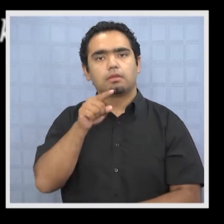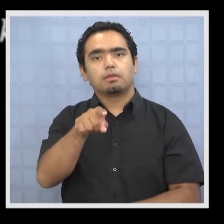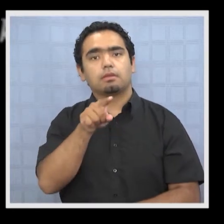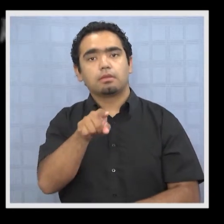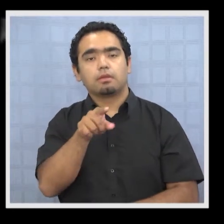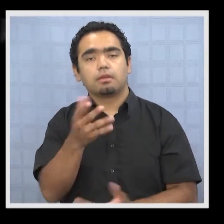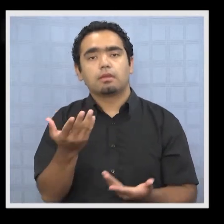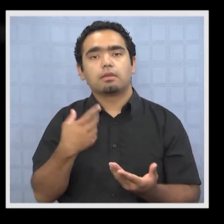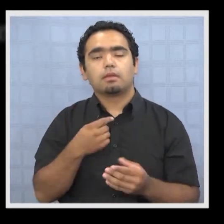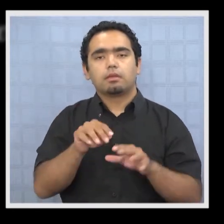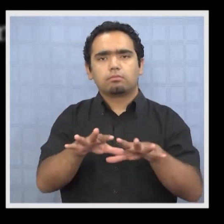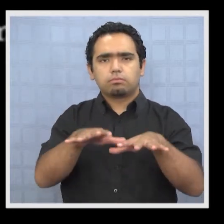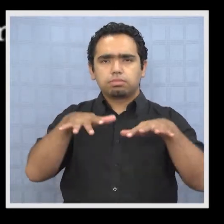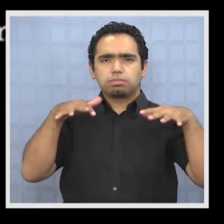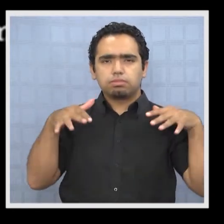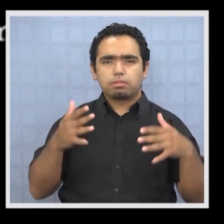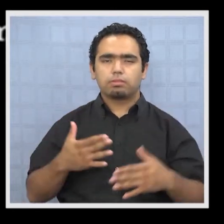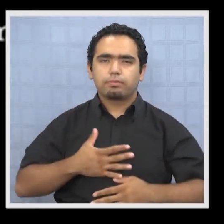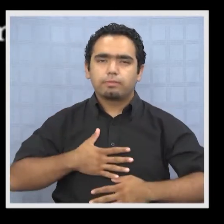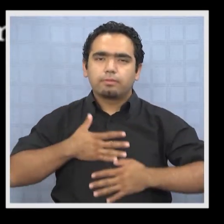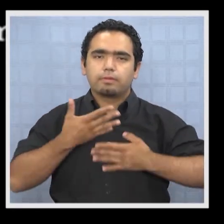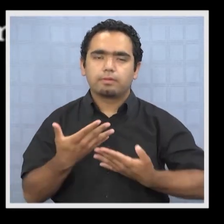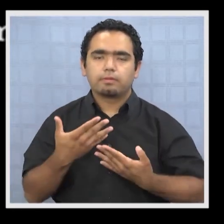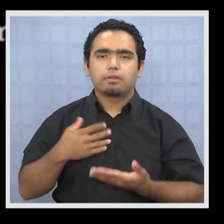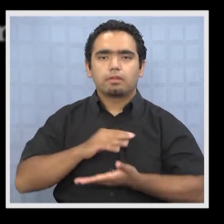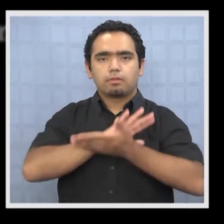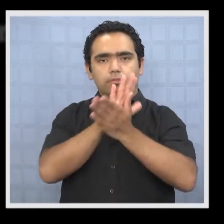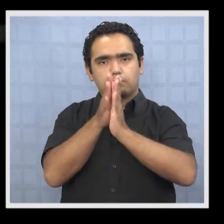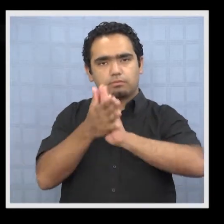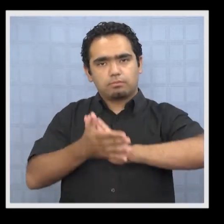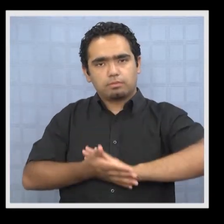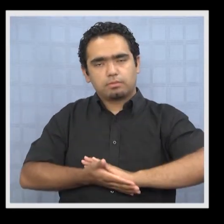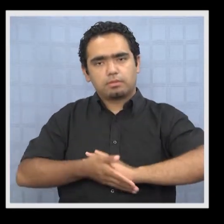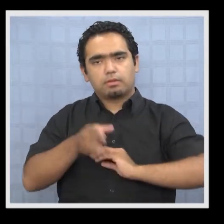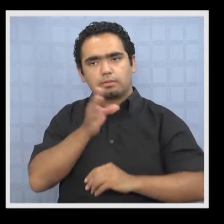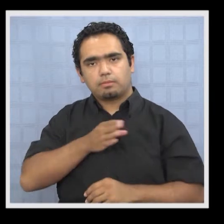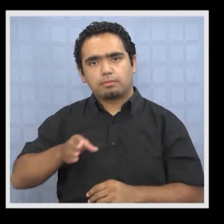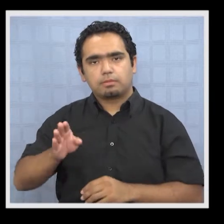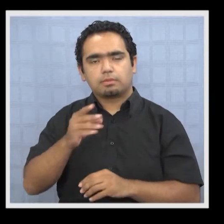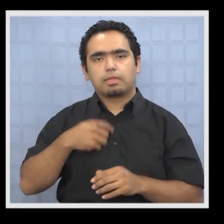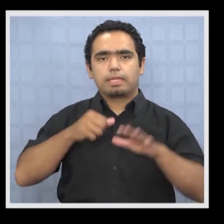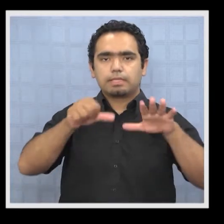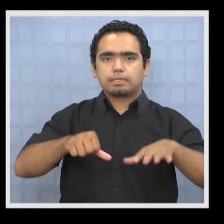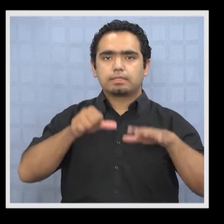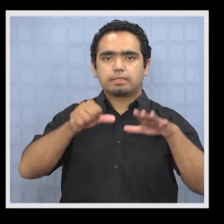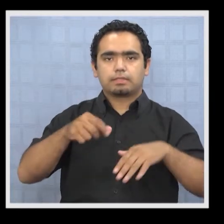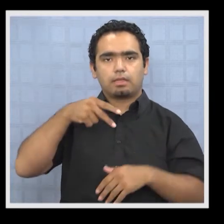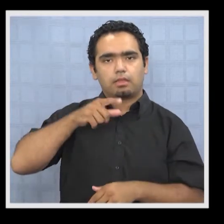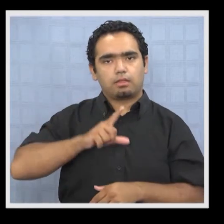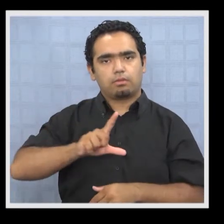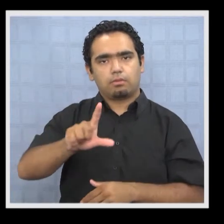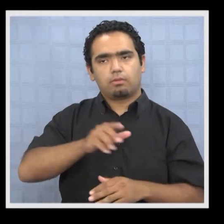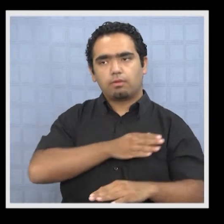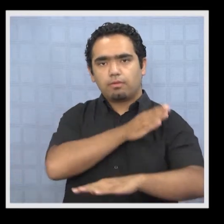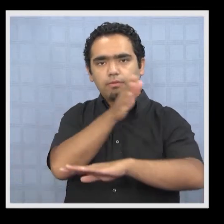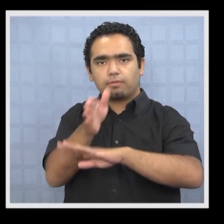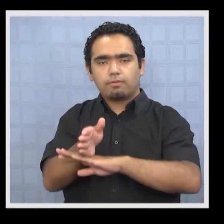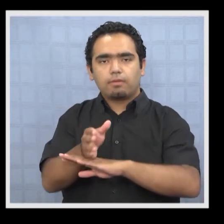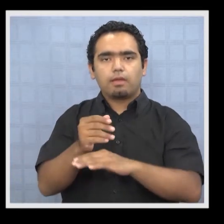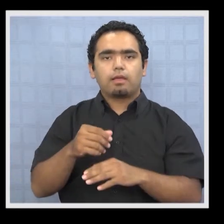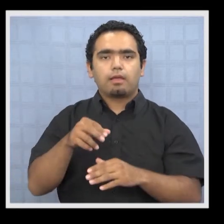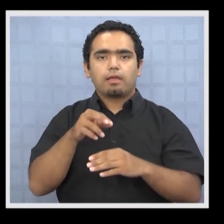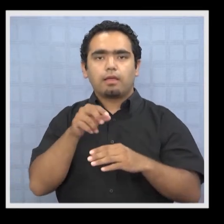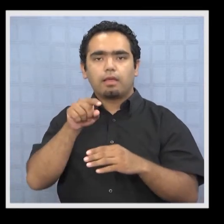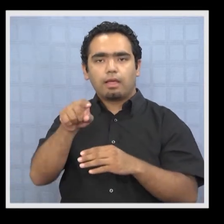y en la que se sustenta el fervor popular de miles de personas que cada 16 de julio llegan al Tamarugal